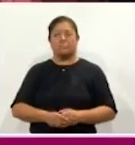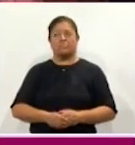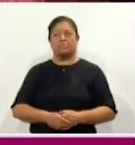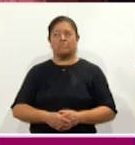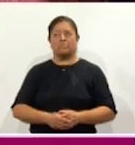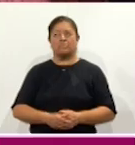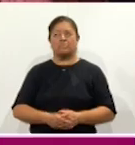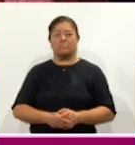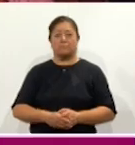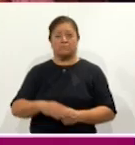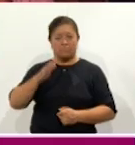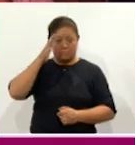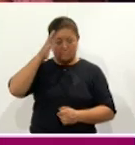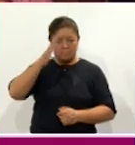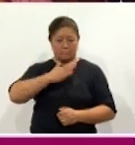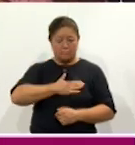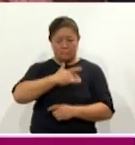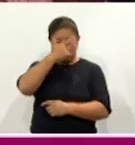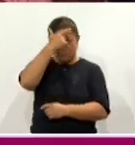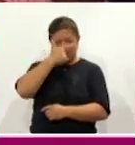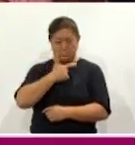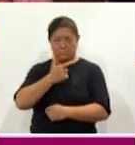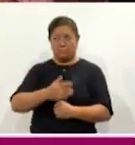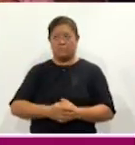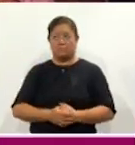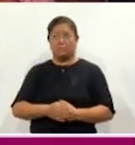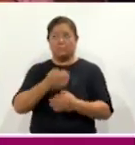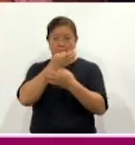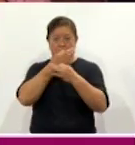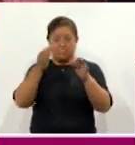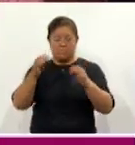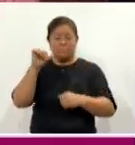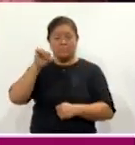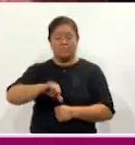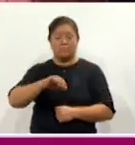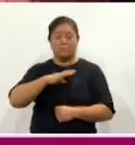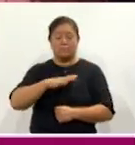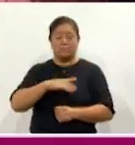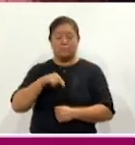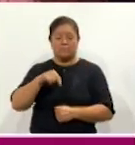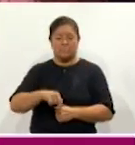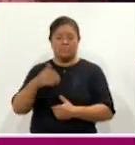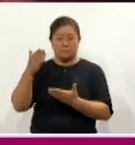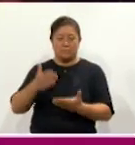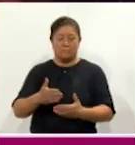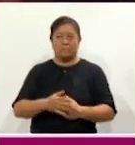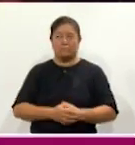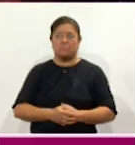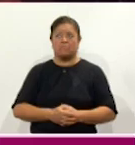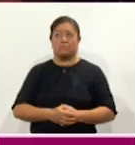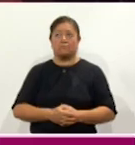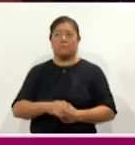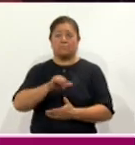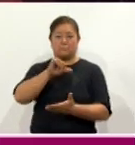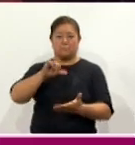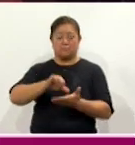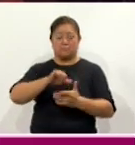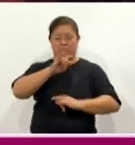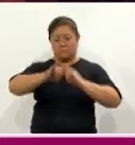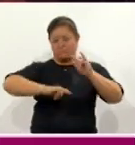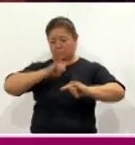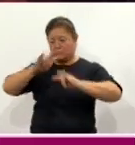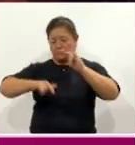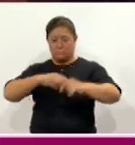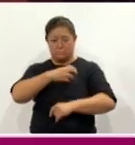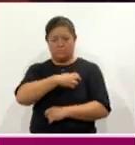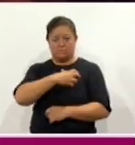Hola, ¿qué tal? Muy buenas noches. Comentarles que este día nos encontramos en el centro expositor de la